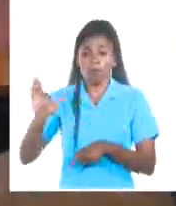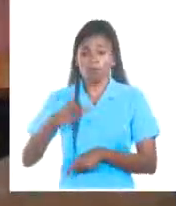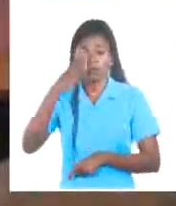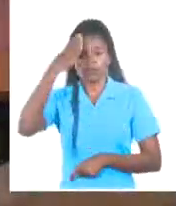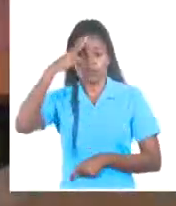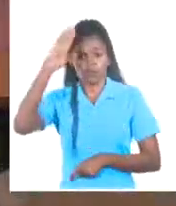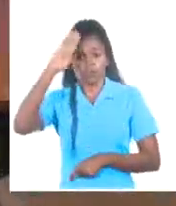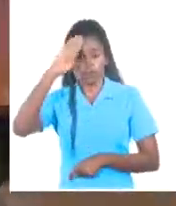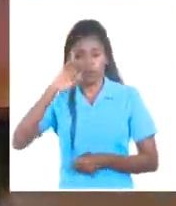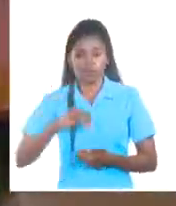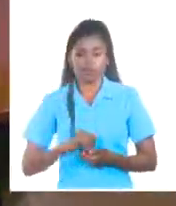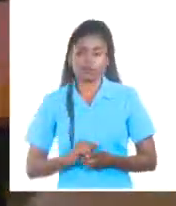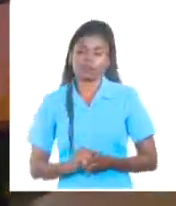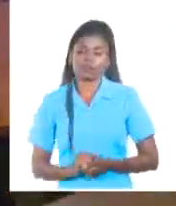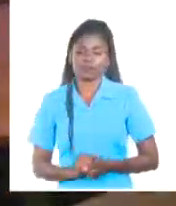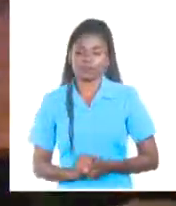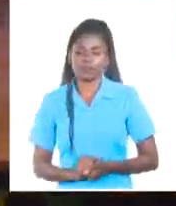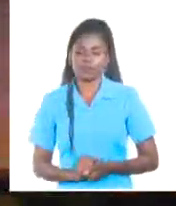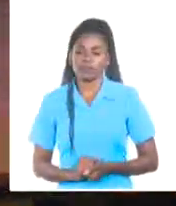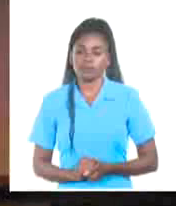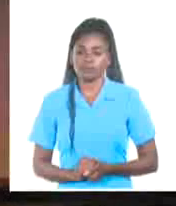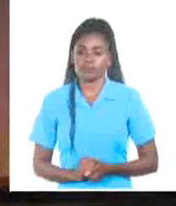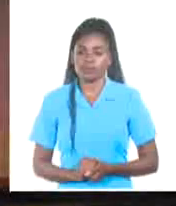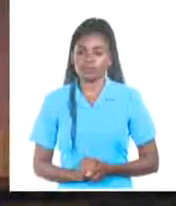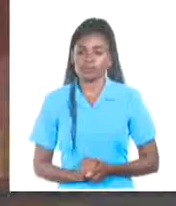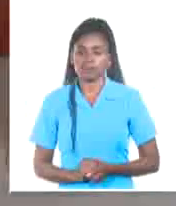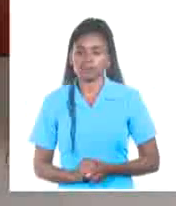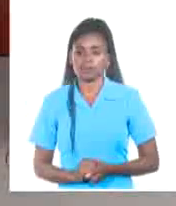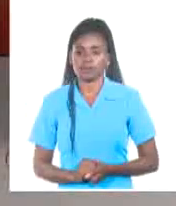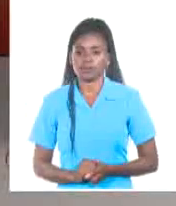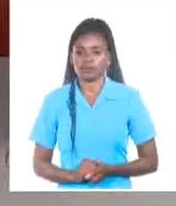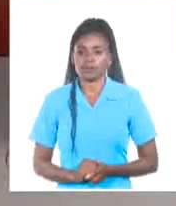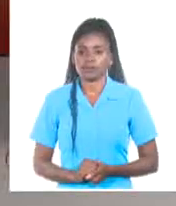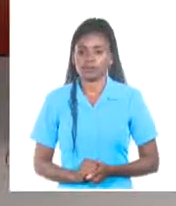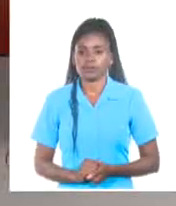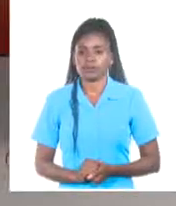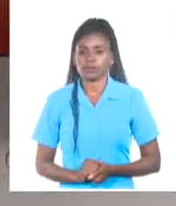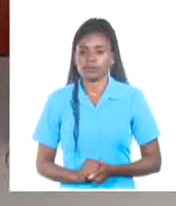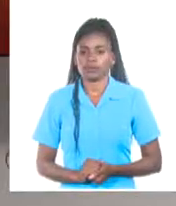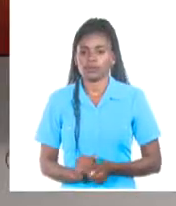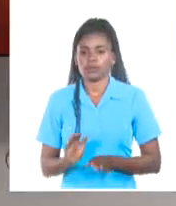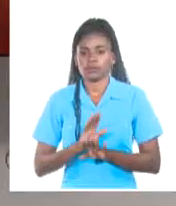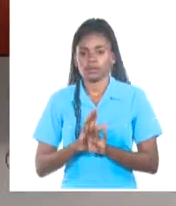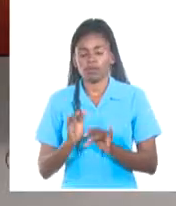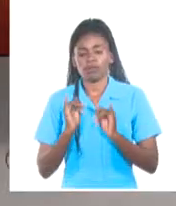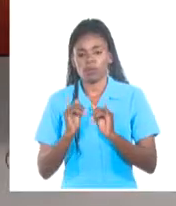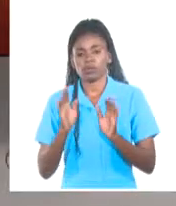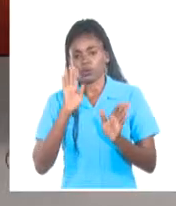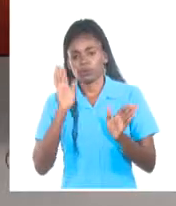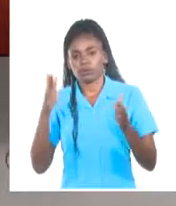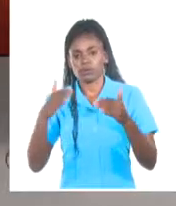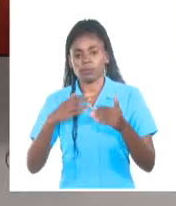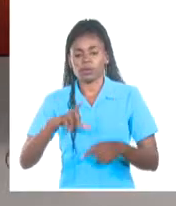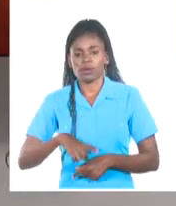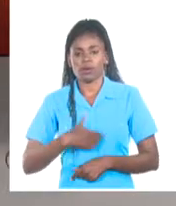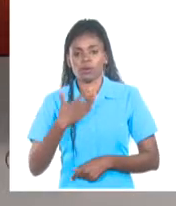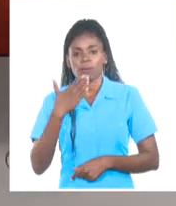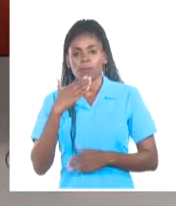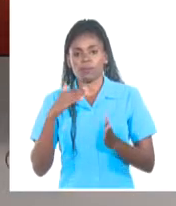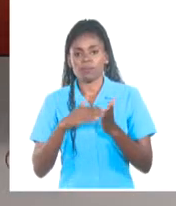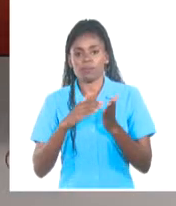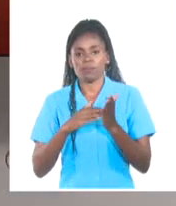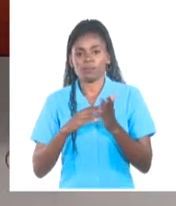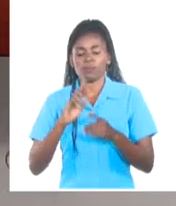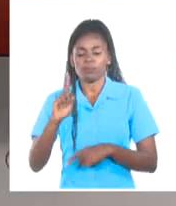Yacel Díaz Drago, Sistema Informativo de la Televisión Cubana. Con esta información finalizan las culturales. Tenga buenas